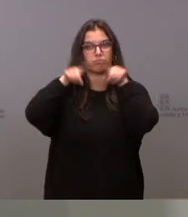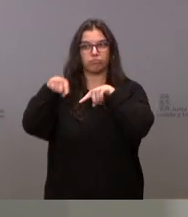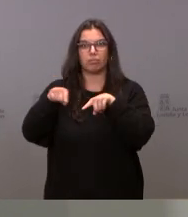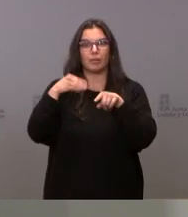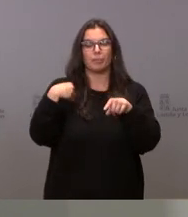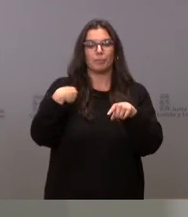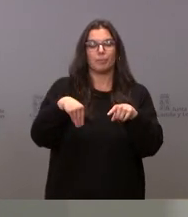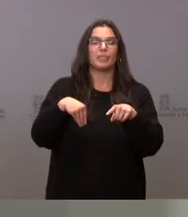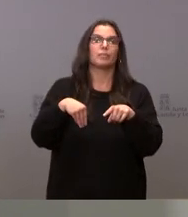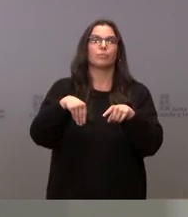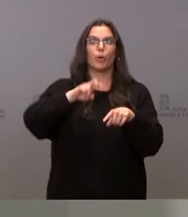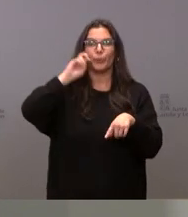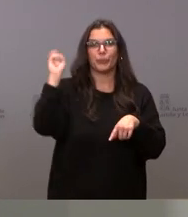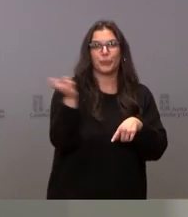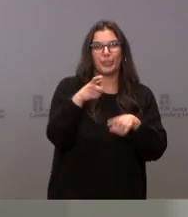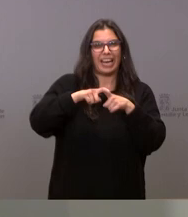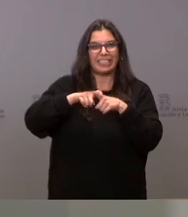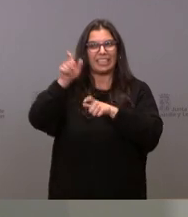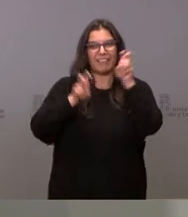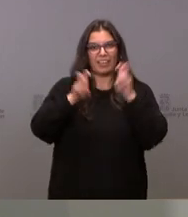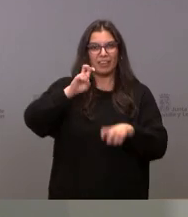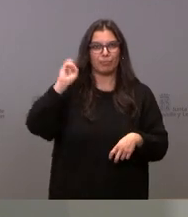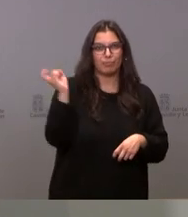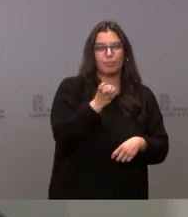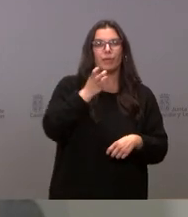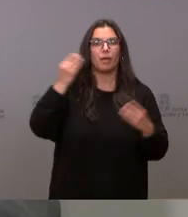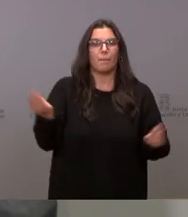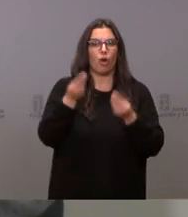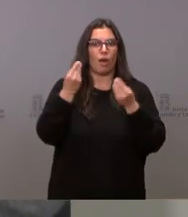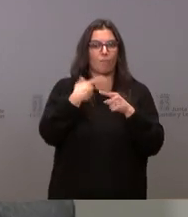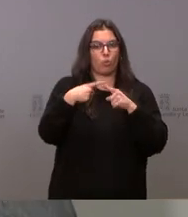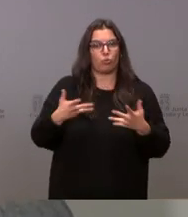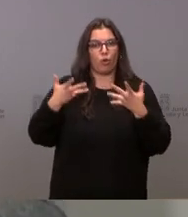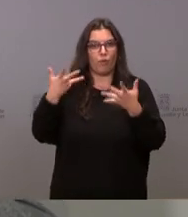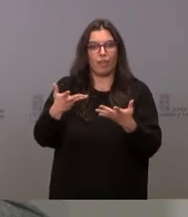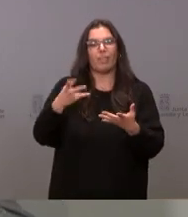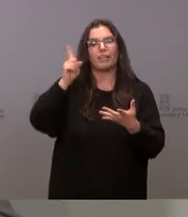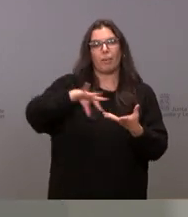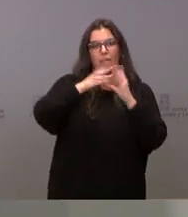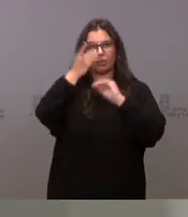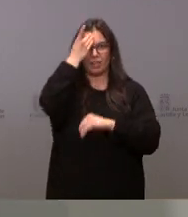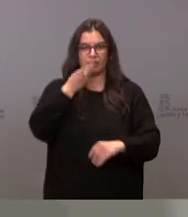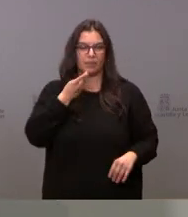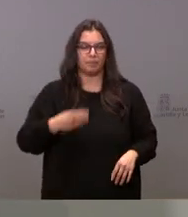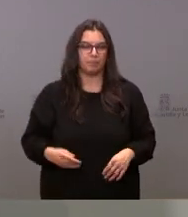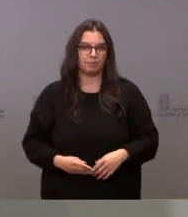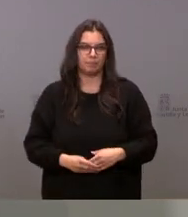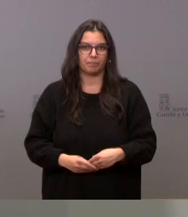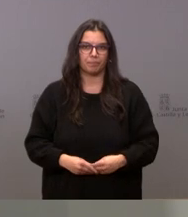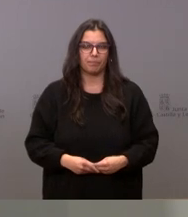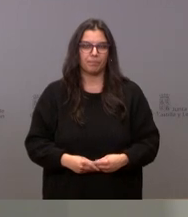de los flujos turísticos, la mejora del producto y la competitividad y la digitalización de